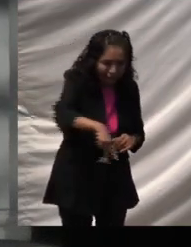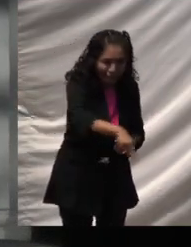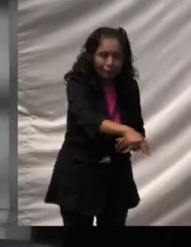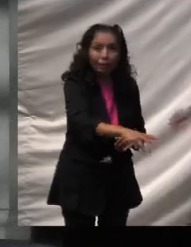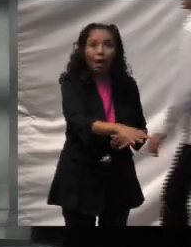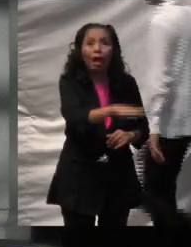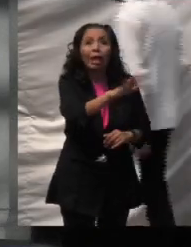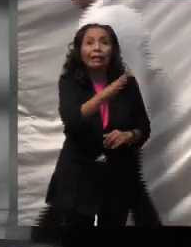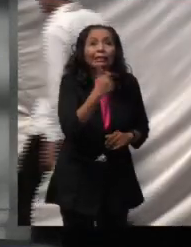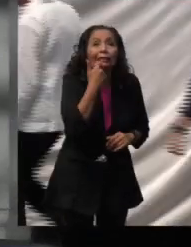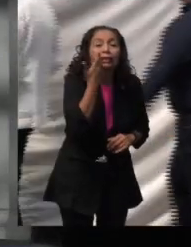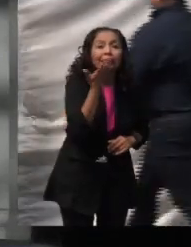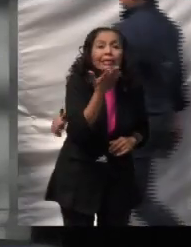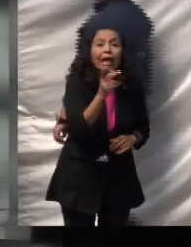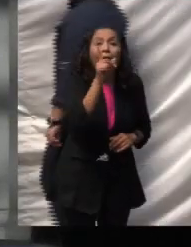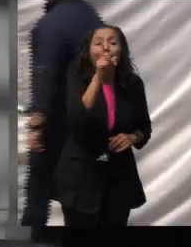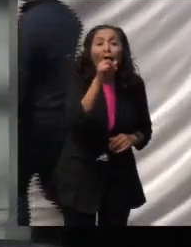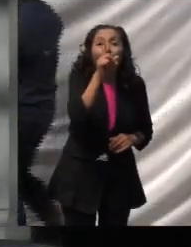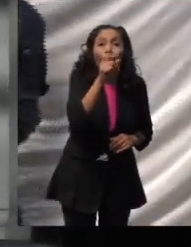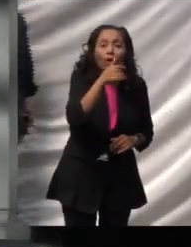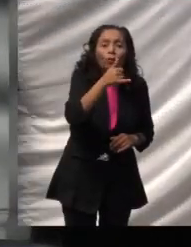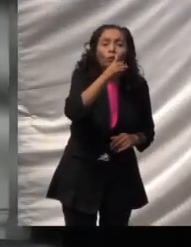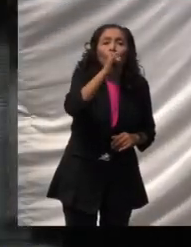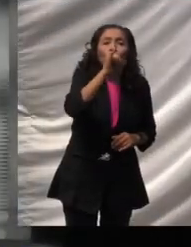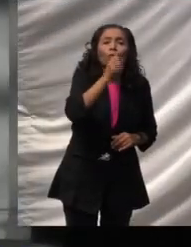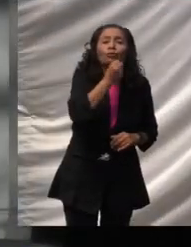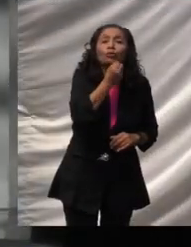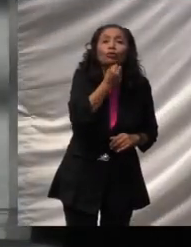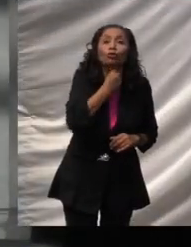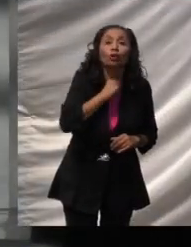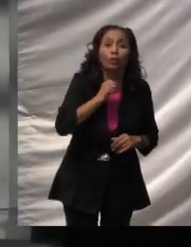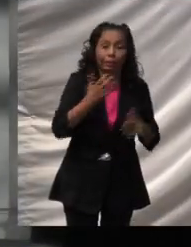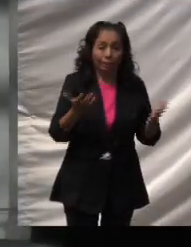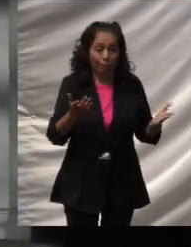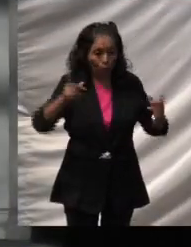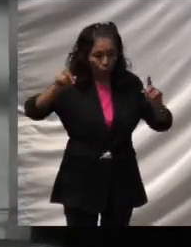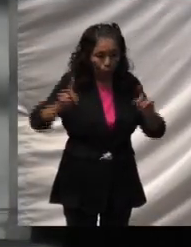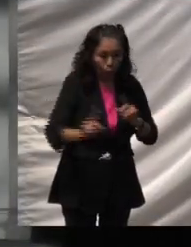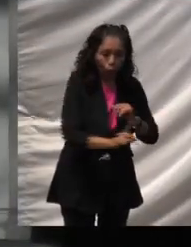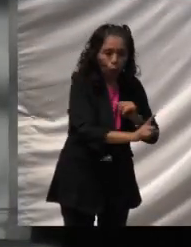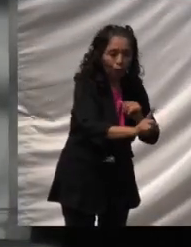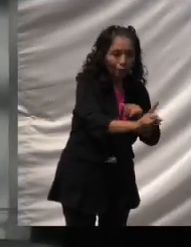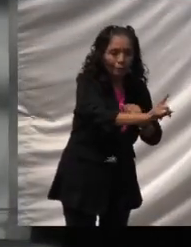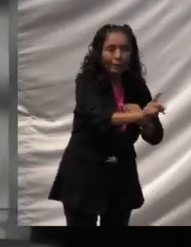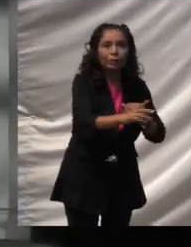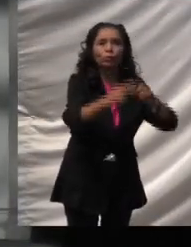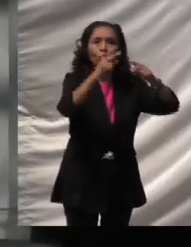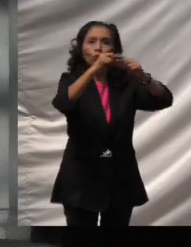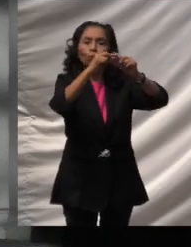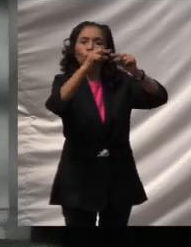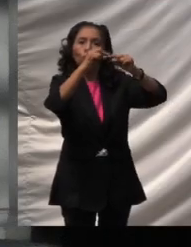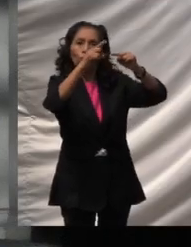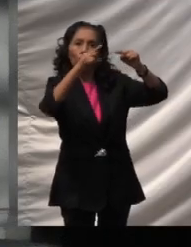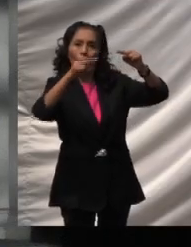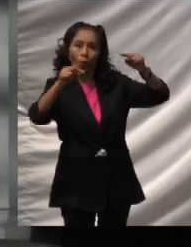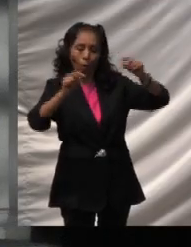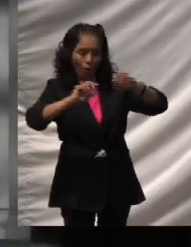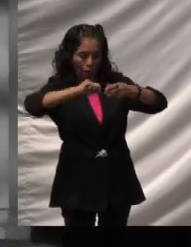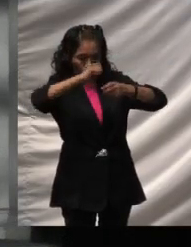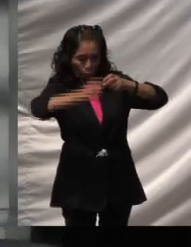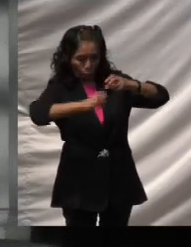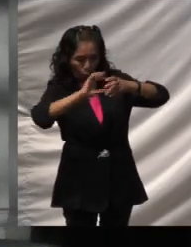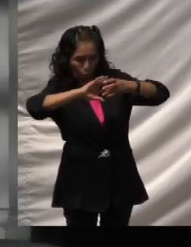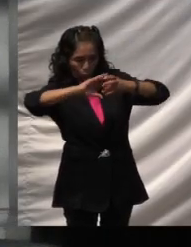en busca de agua para calmar su sed. Una vez dentro, agarró una hoja y la puso en forma de